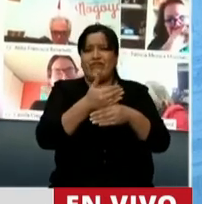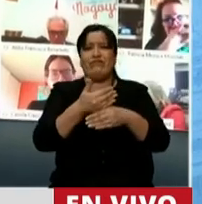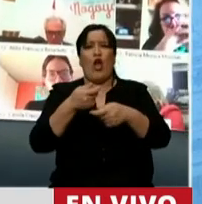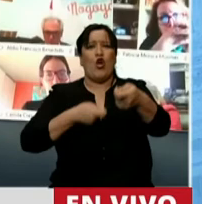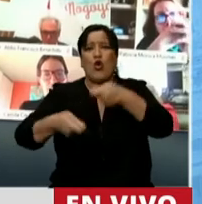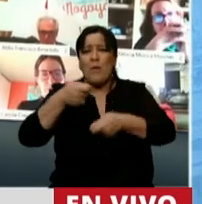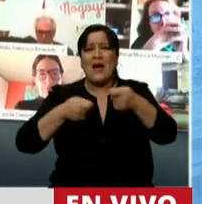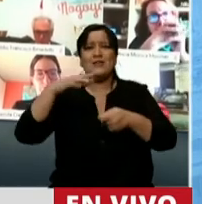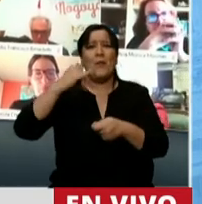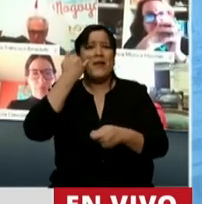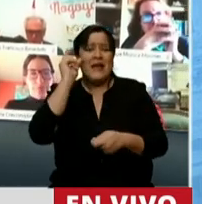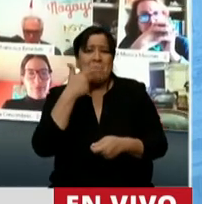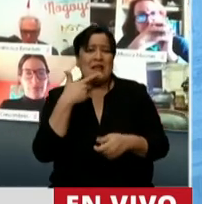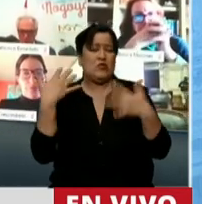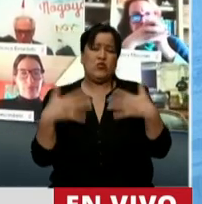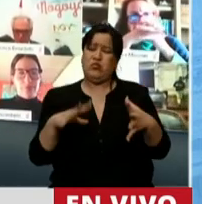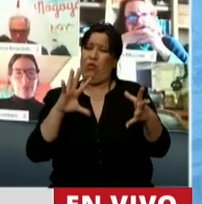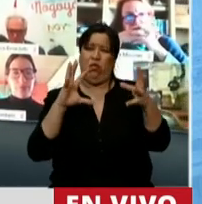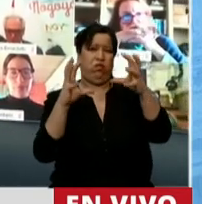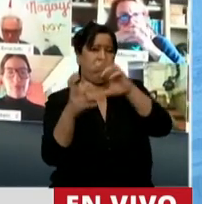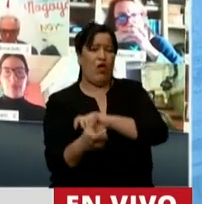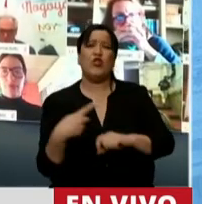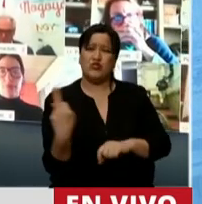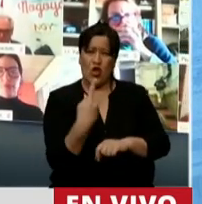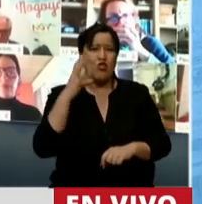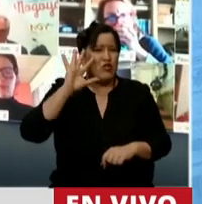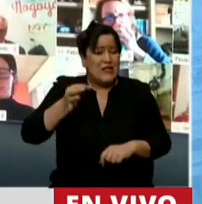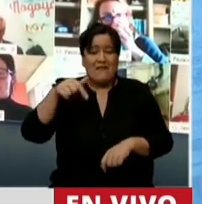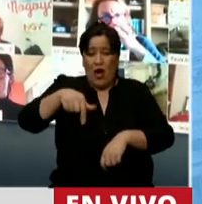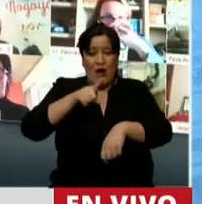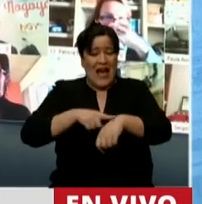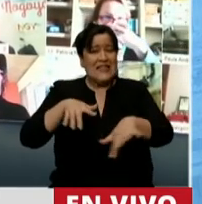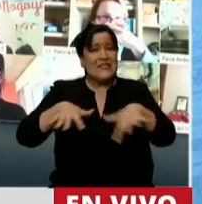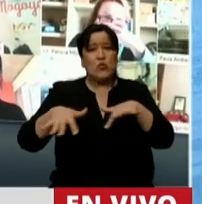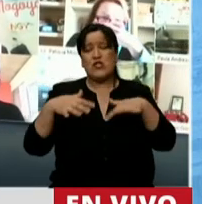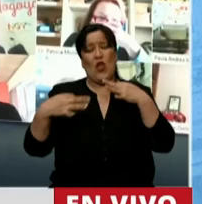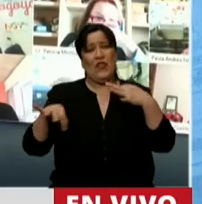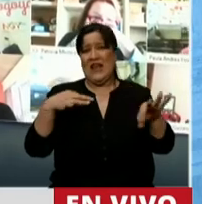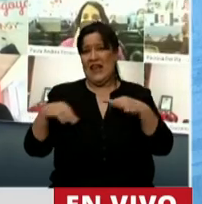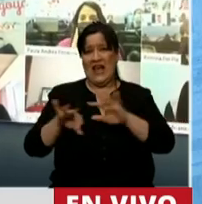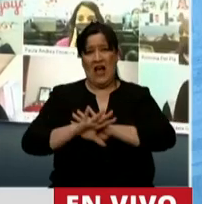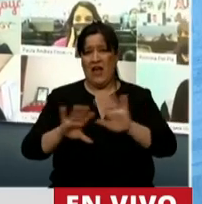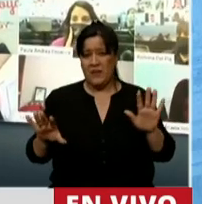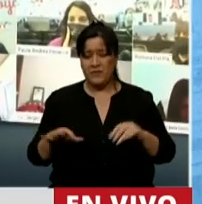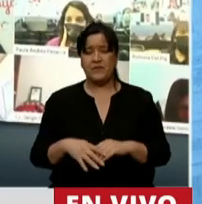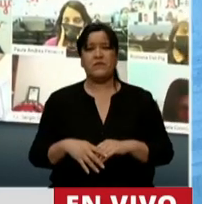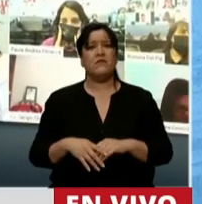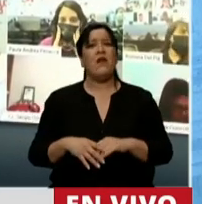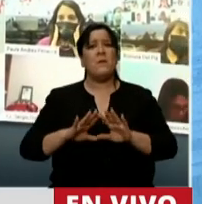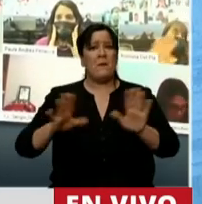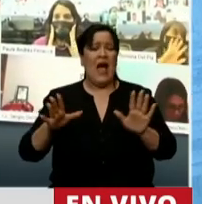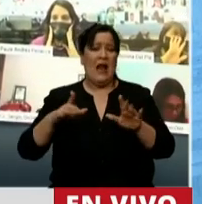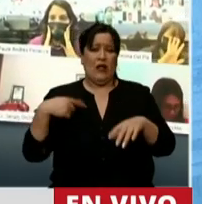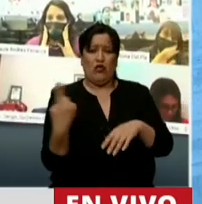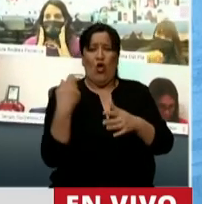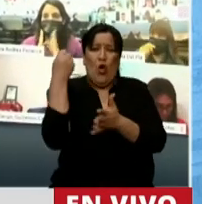pymes, están muy golpeadas. Todos somos conscientes que la situación es muy delicada. En medio de esta lucha contra la pandemia,